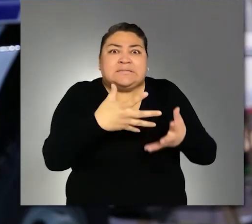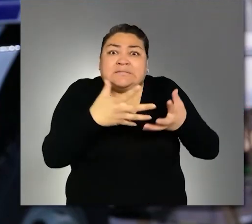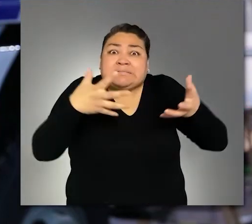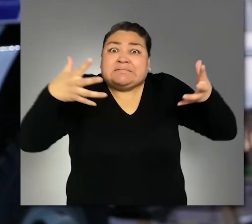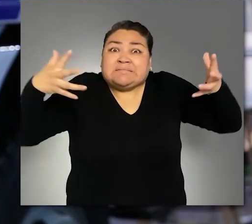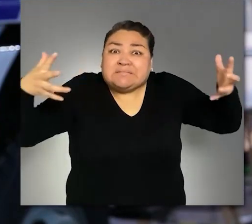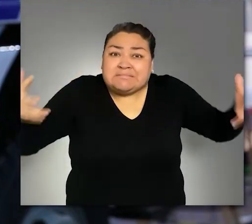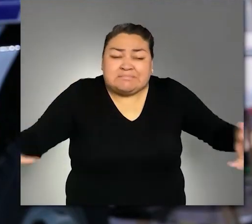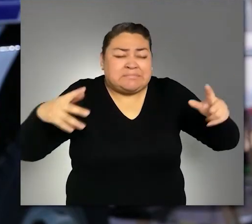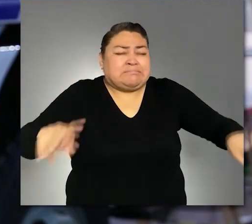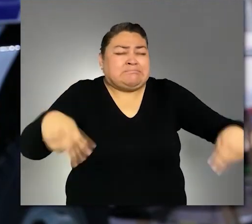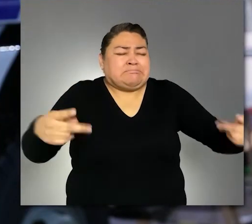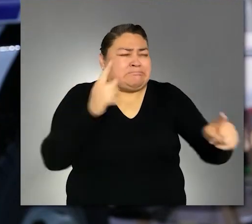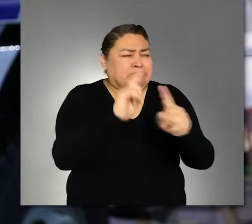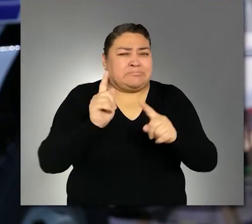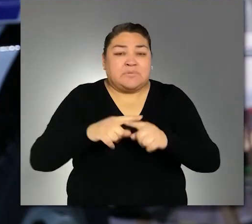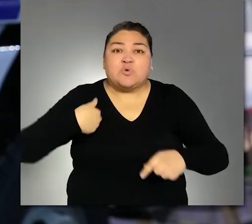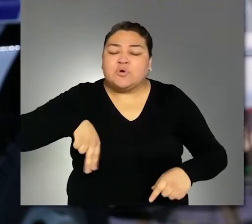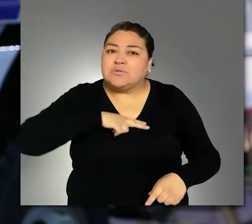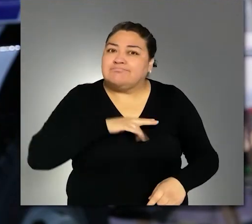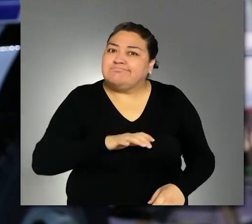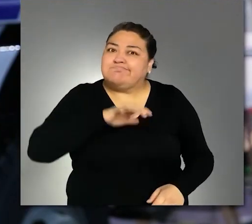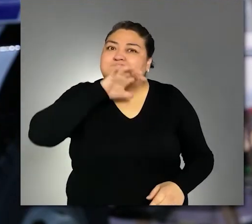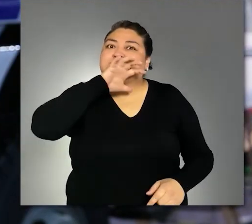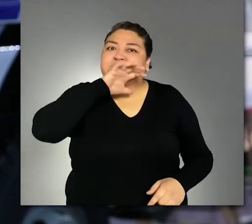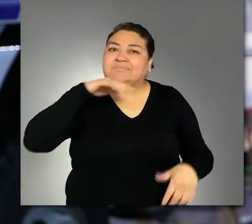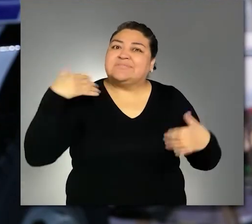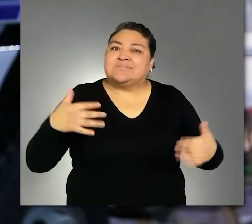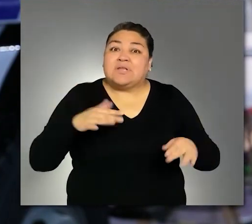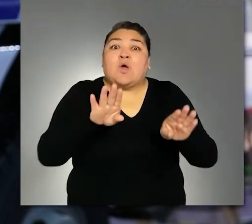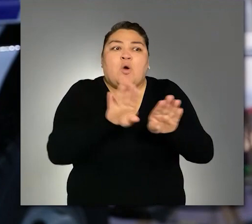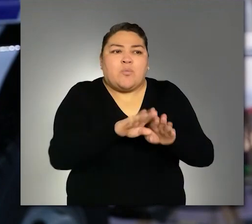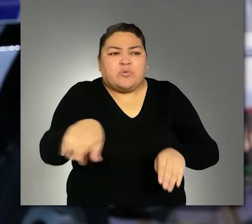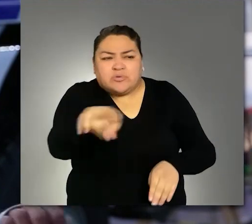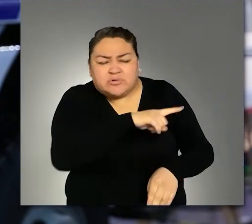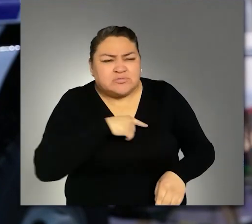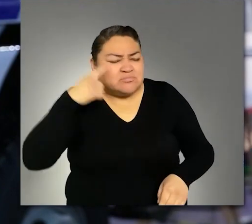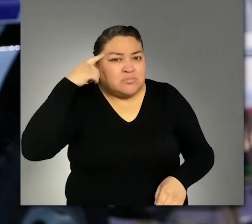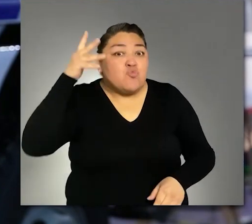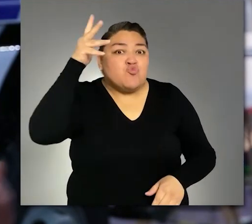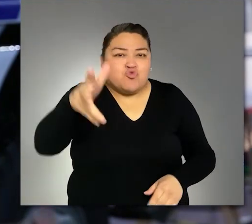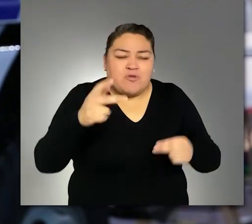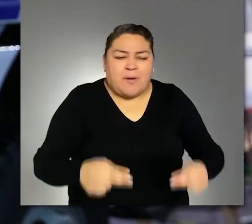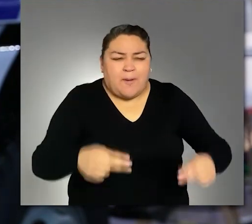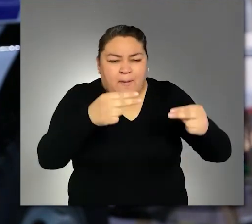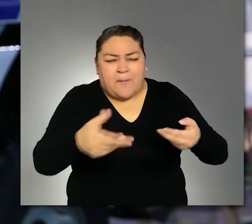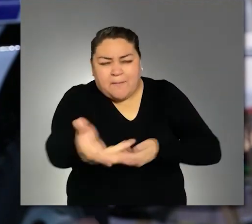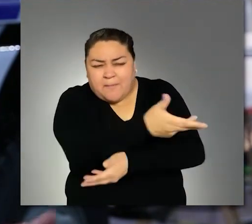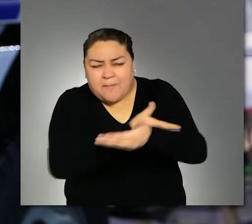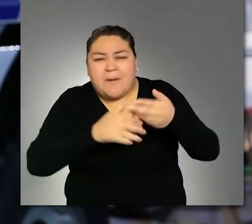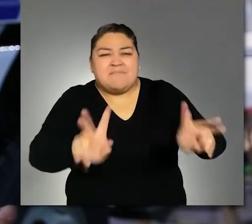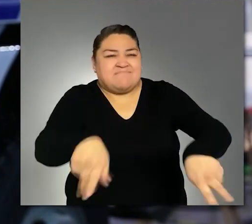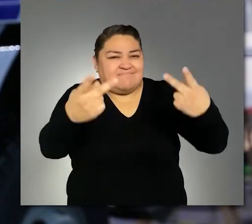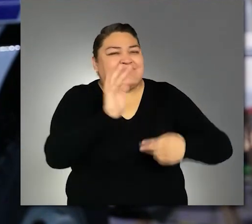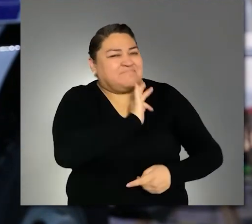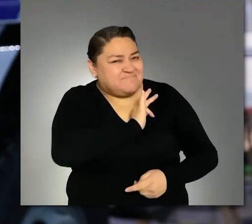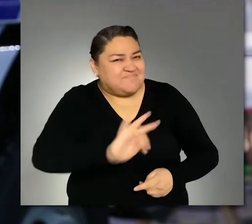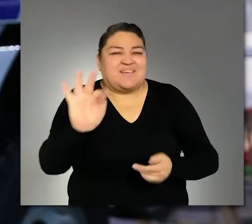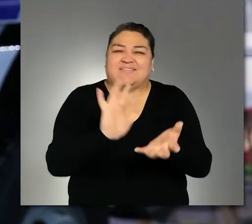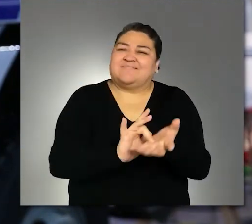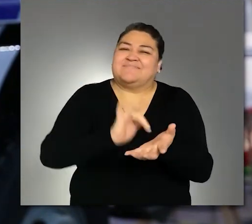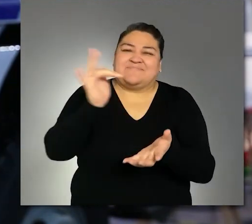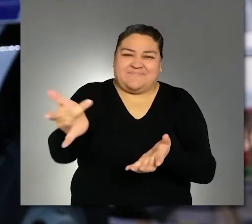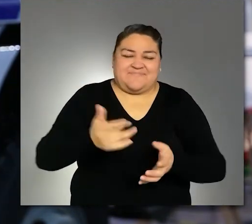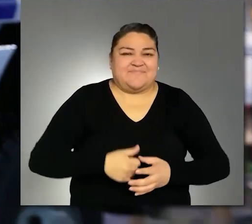gigantesco como este. La verdad estamos bien sorprendidos de la oportunidad, del futuro que nos pueda ofrecer este